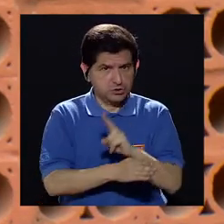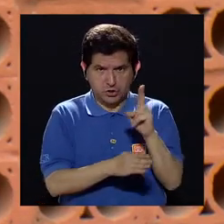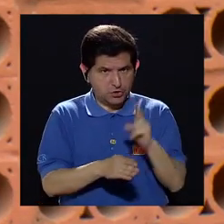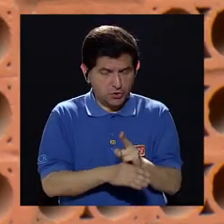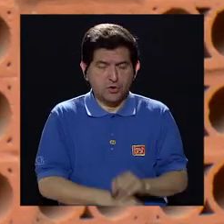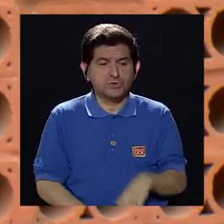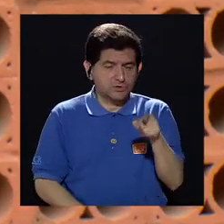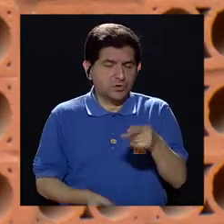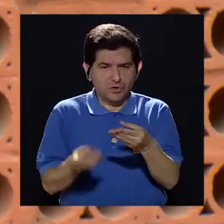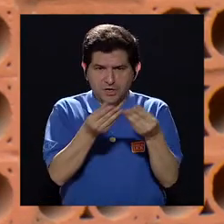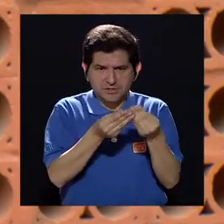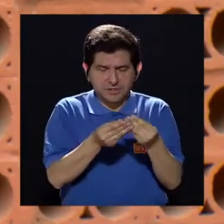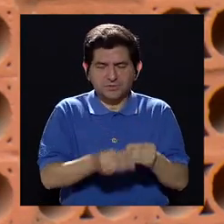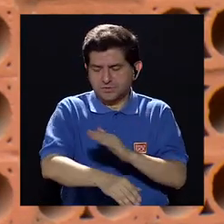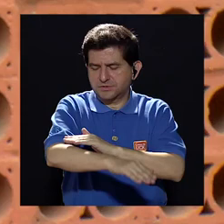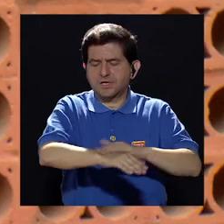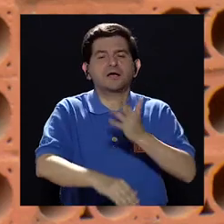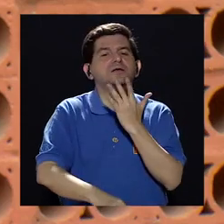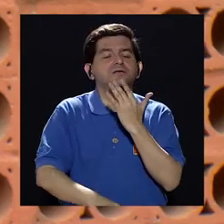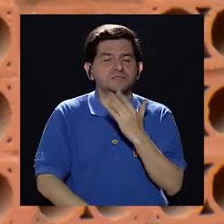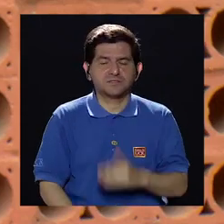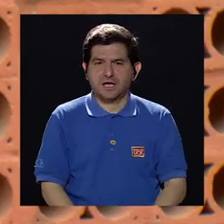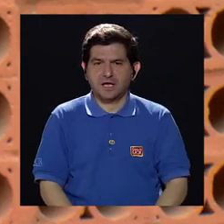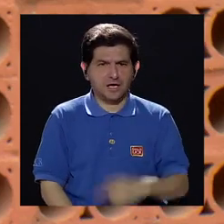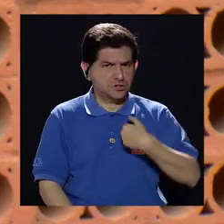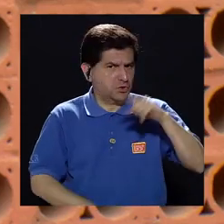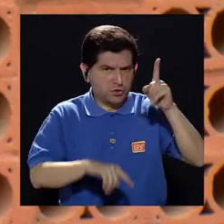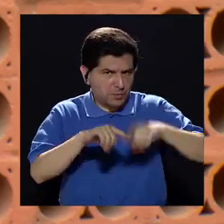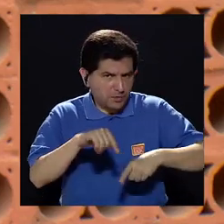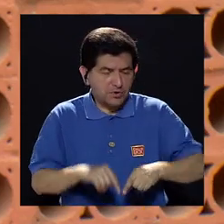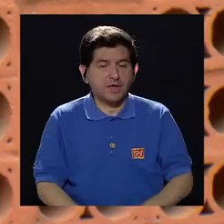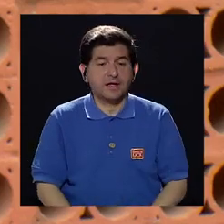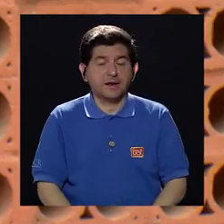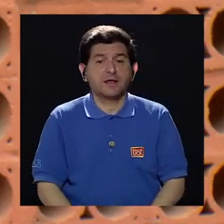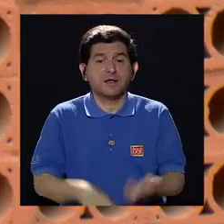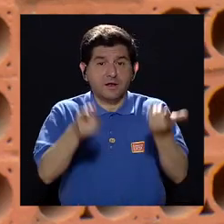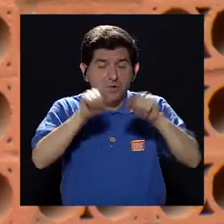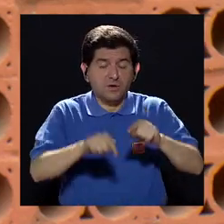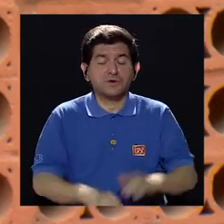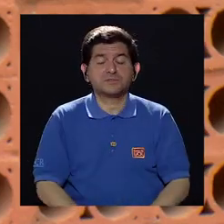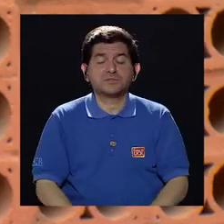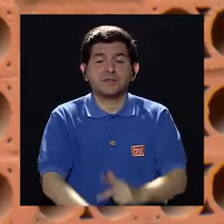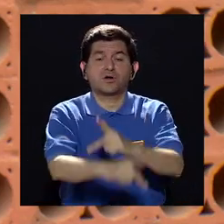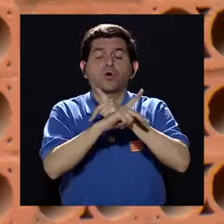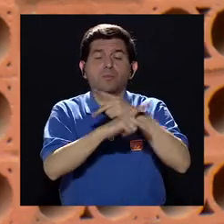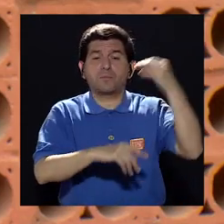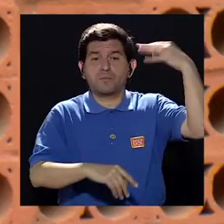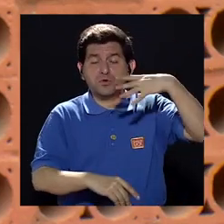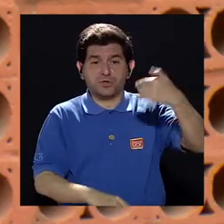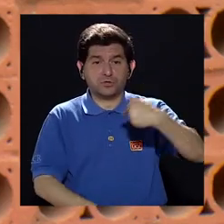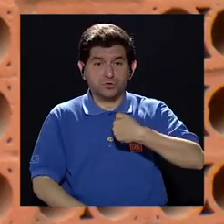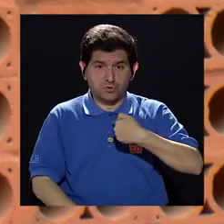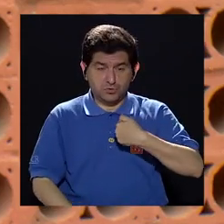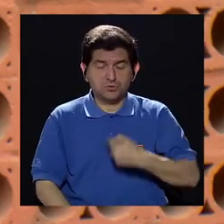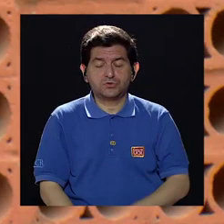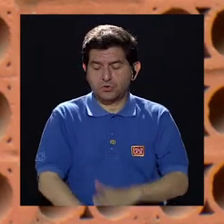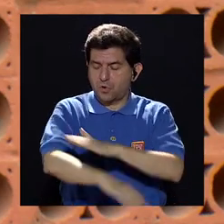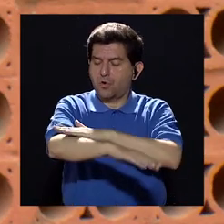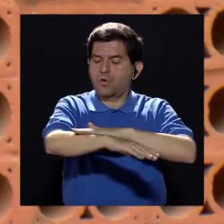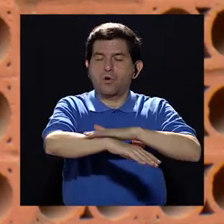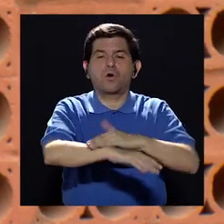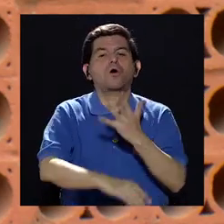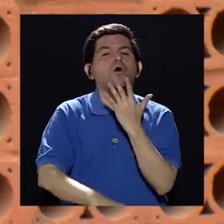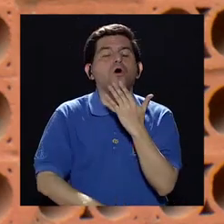yo no utilizo un bronceador no voy a tomar colorcito, lo que va a pasar al aplicar el protector solar es que voy a tomar un color